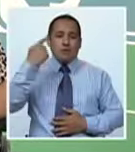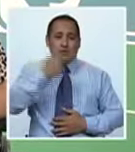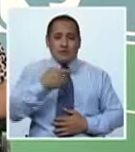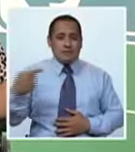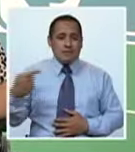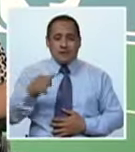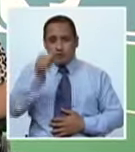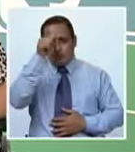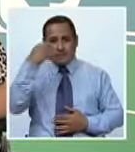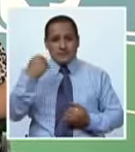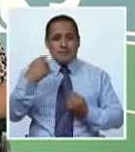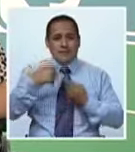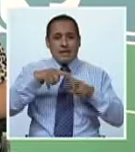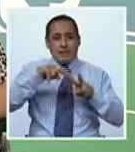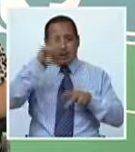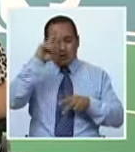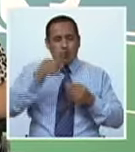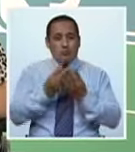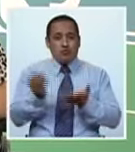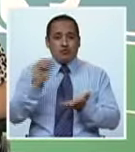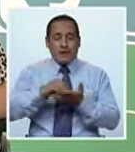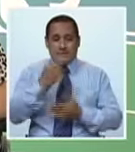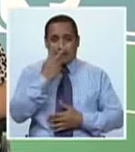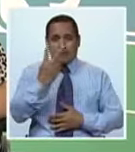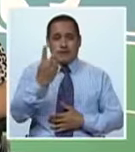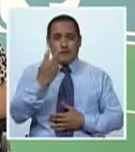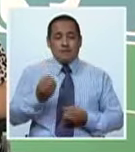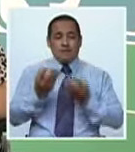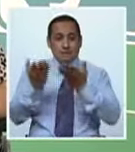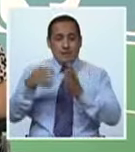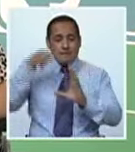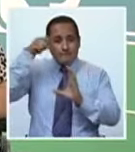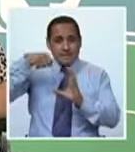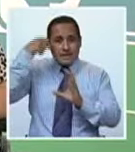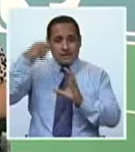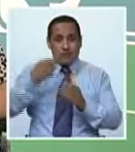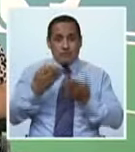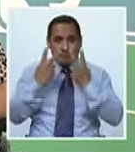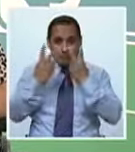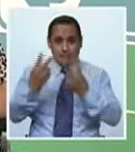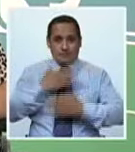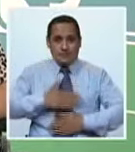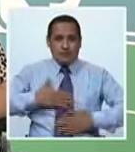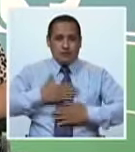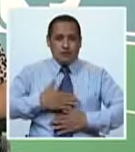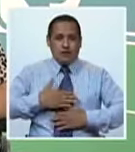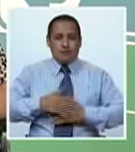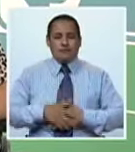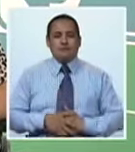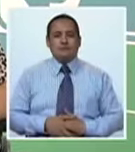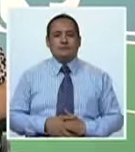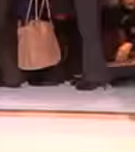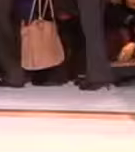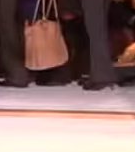próximo domingo siempre por TV Perú. Mucho más que ver. Se quedan con un video, así que disfrútenlo.